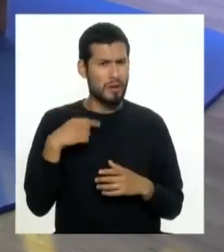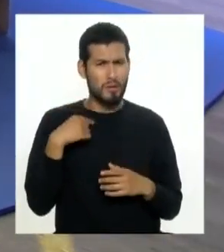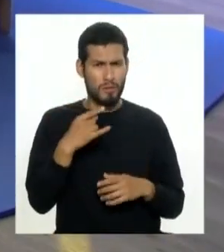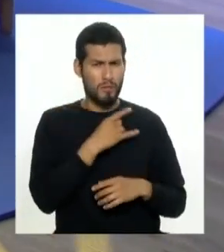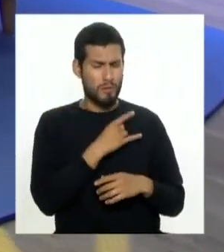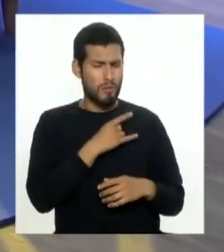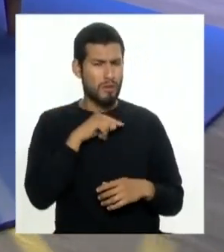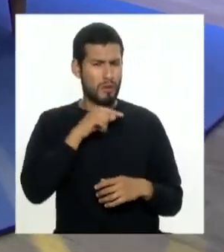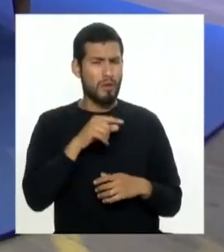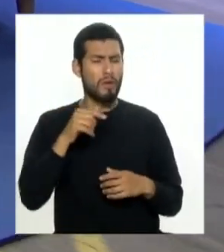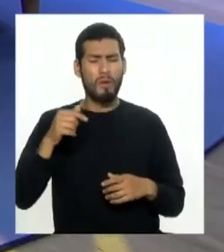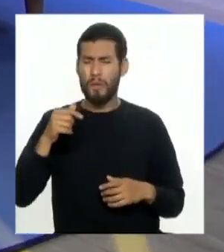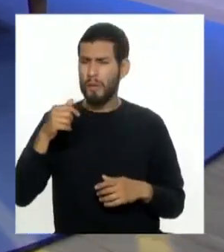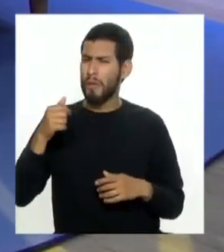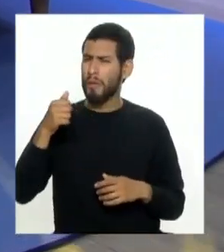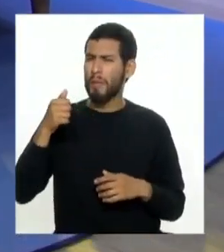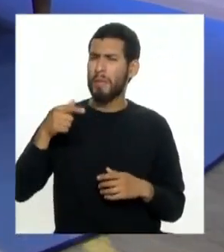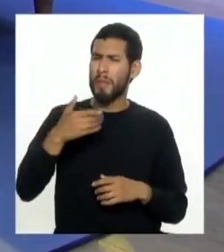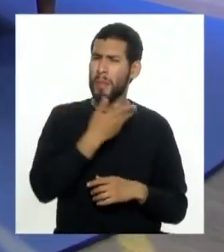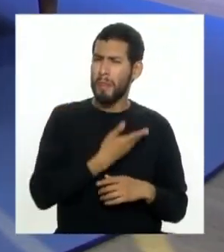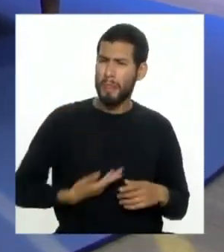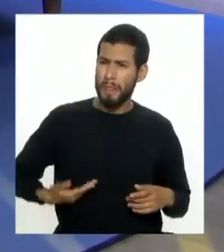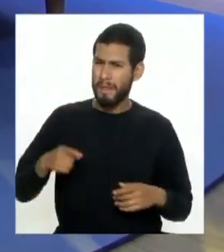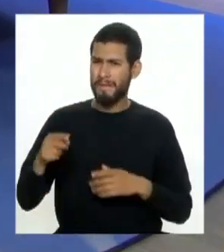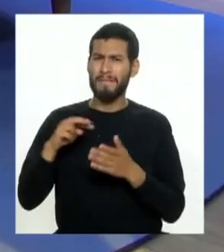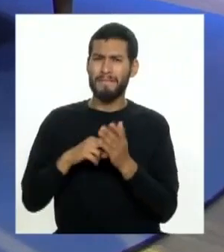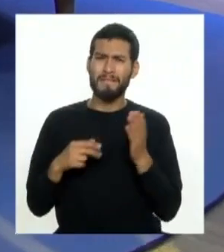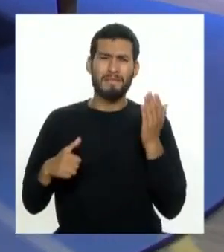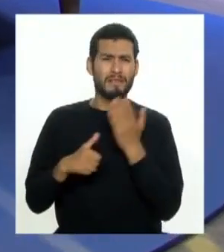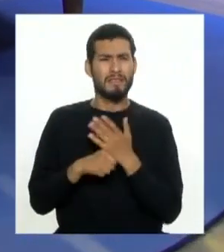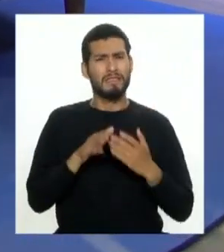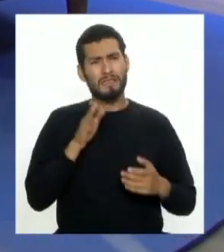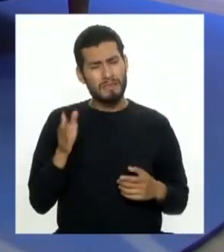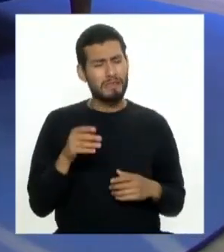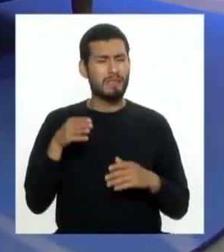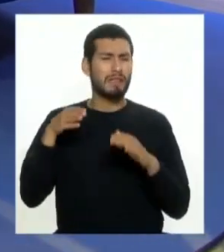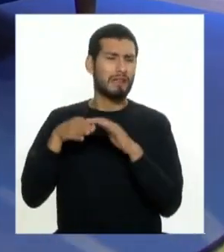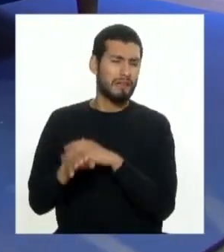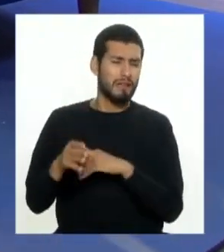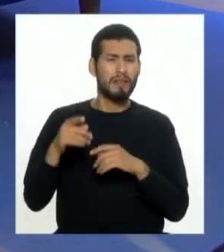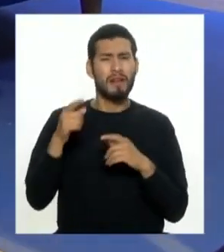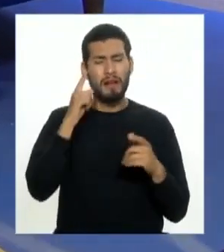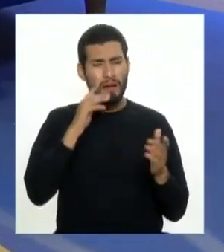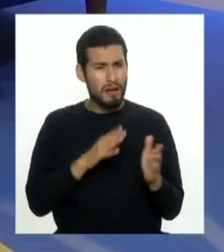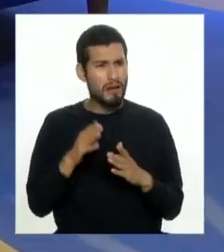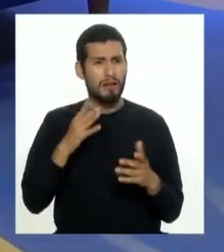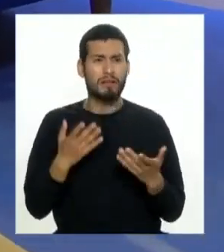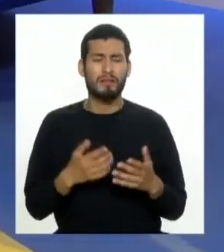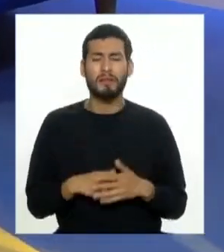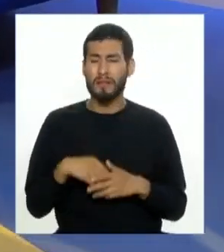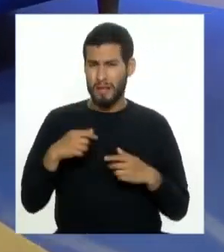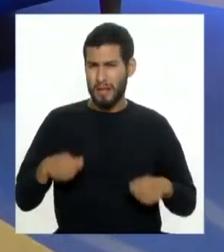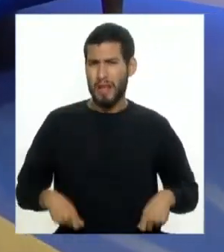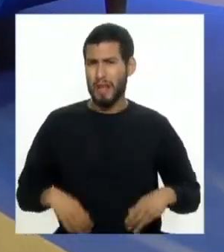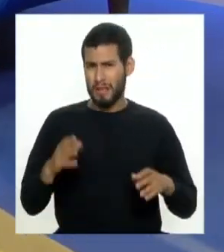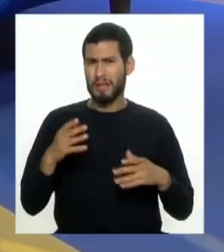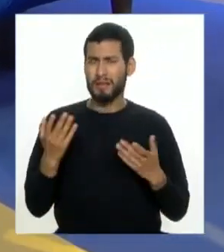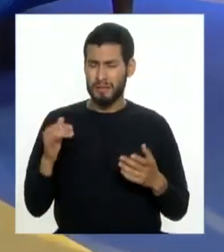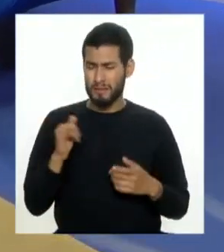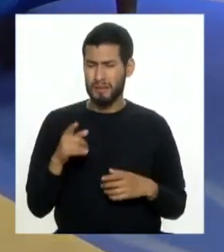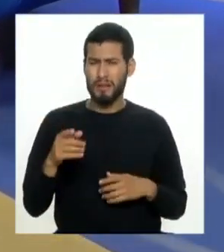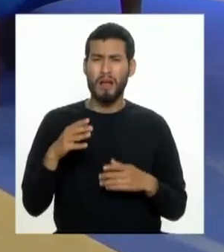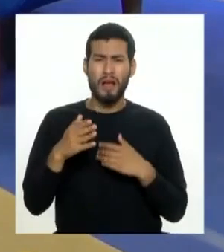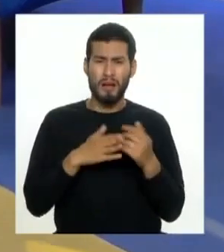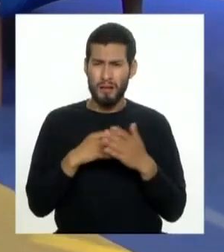pública pero ir a una universidad pública significa el pasaje el ingreso la preparación hay gastos a pesar que sea